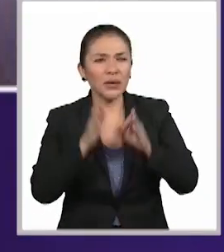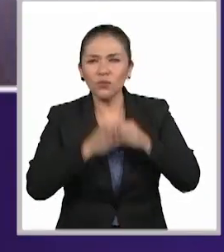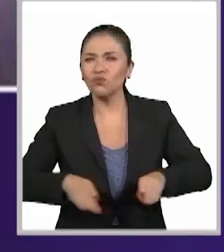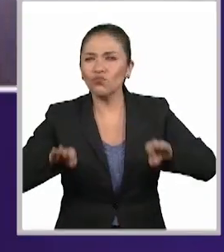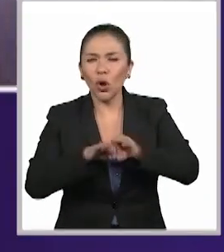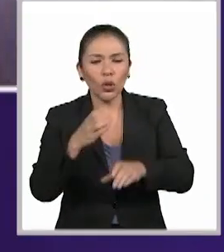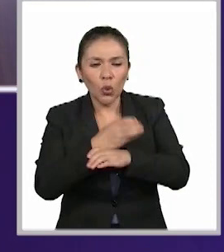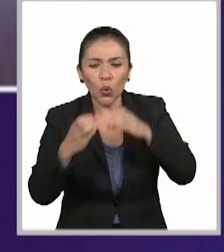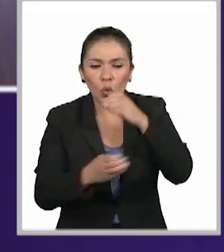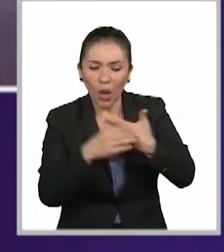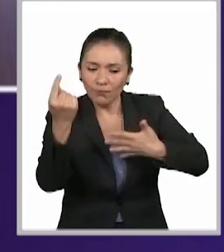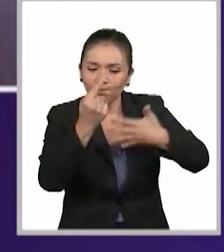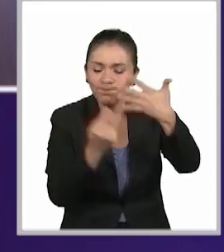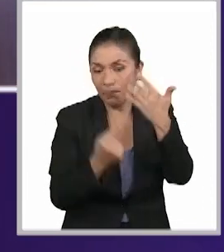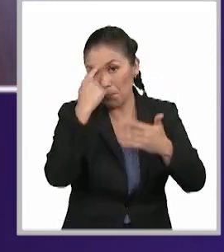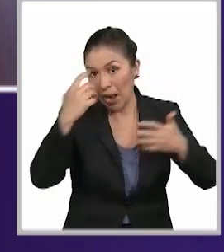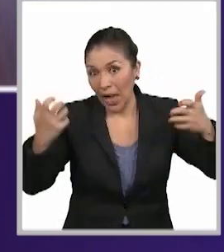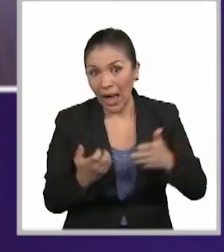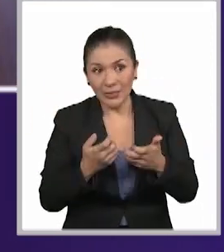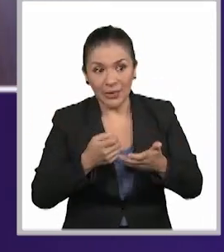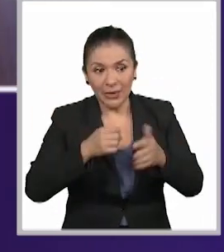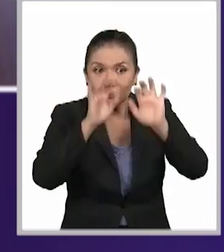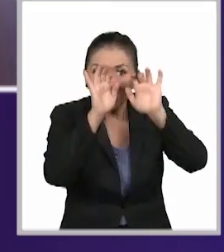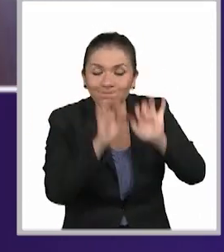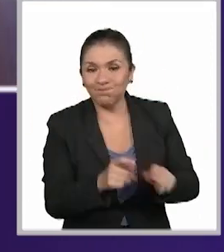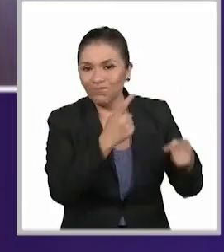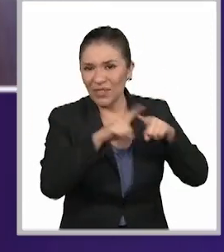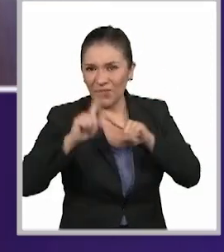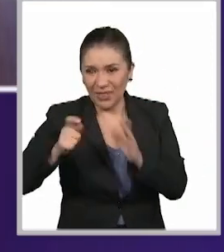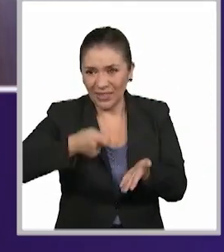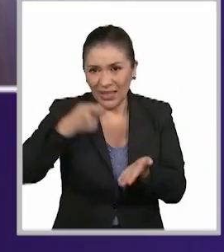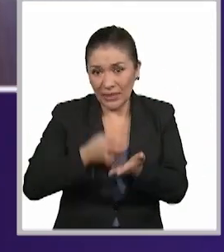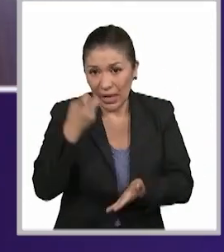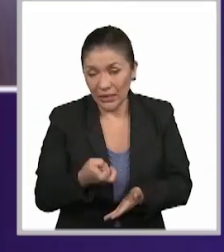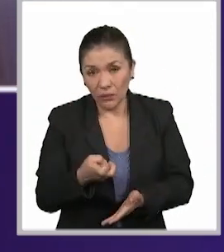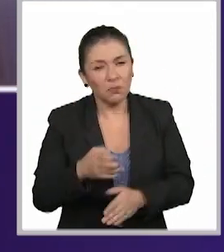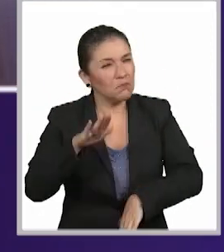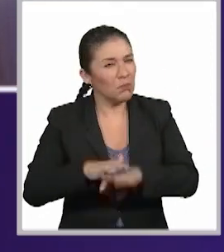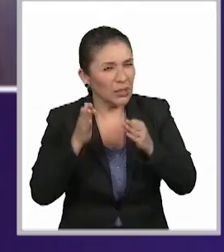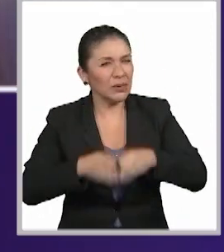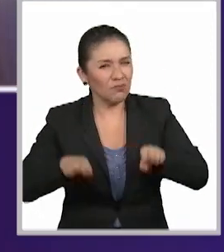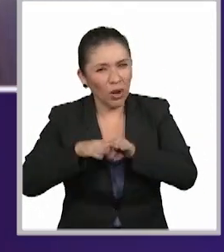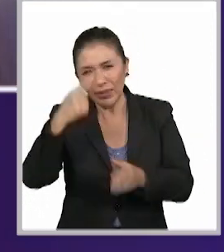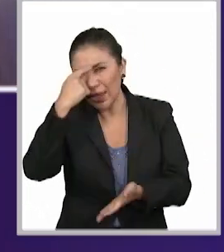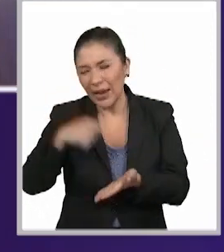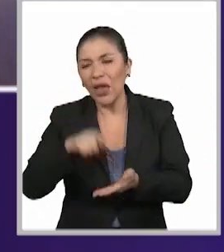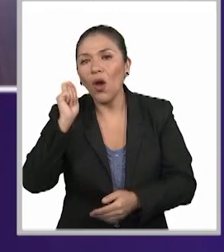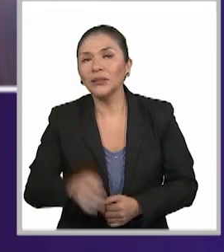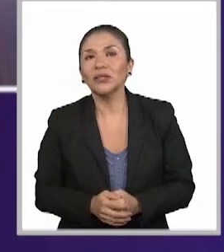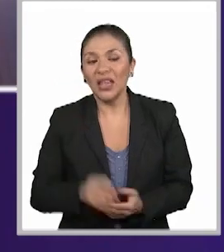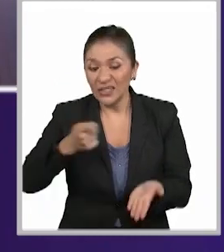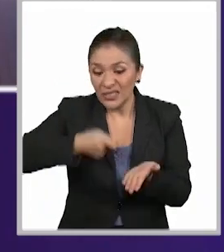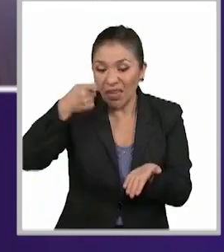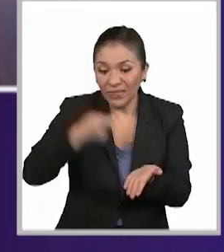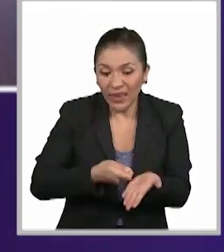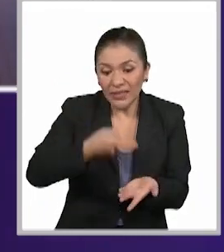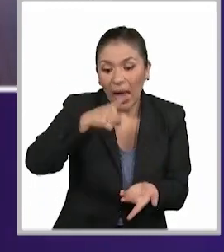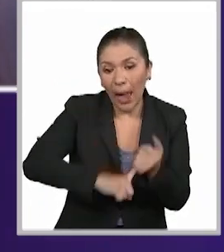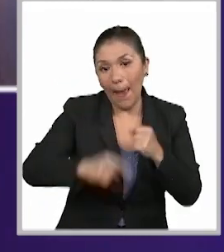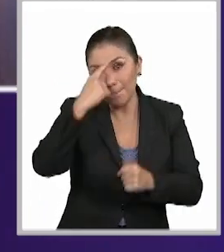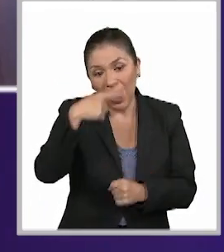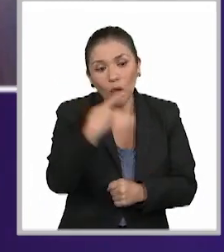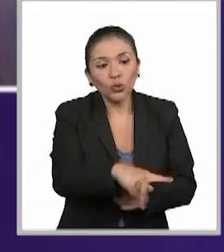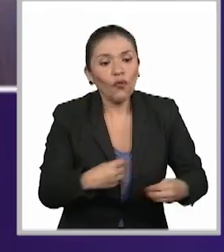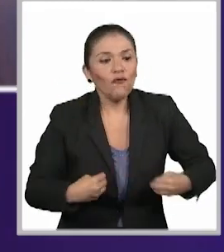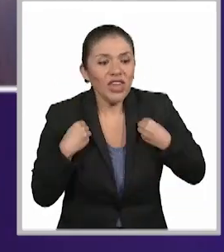fundamentales en la redacción de este tipo de sentencias? Me imagino que es fundamentalmente lo que la sentencia tiene como implicaciones en